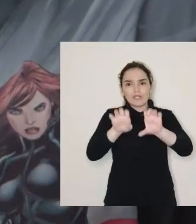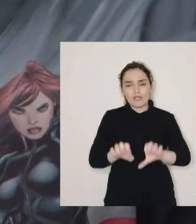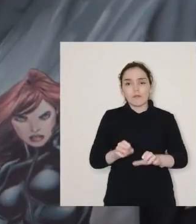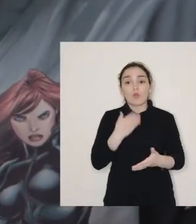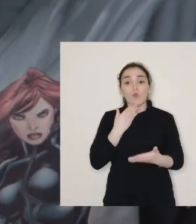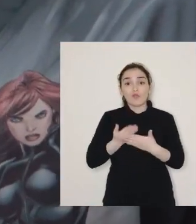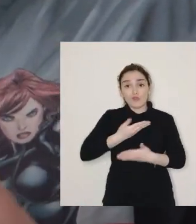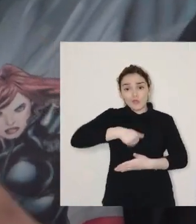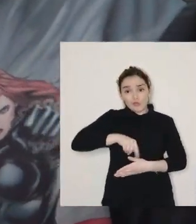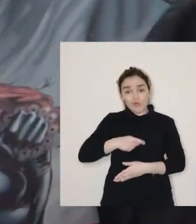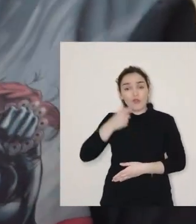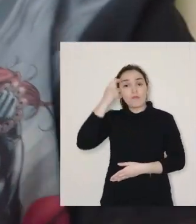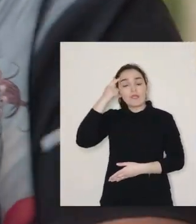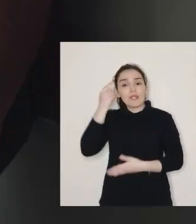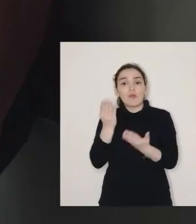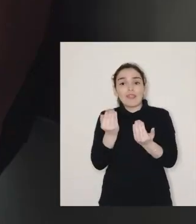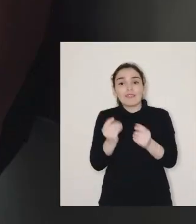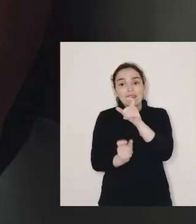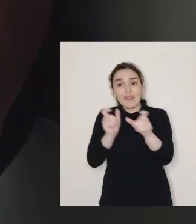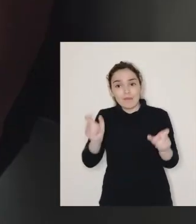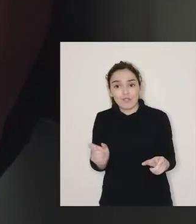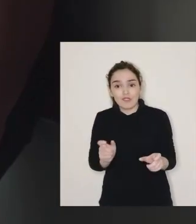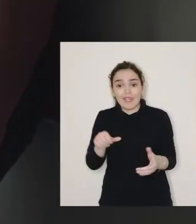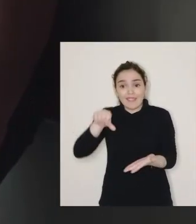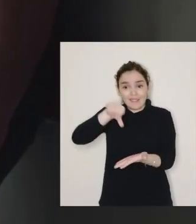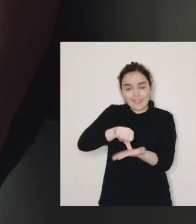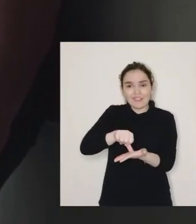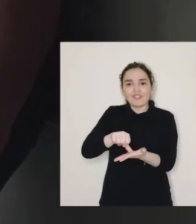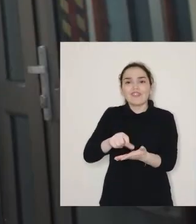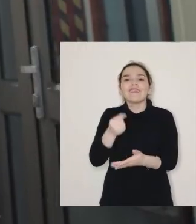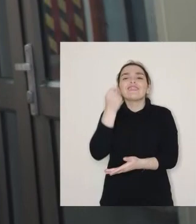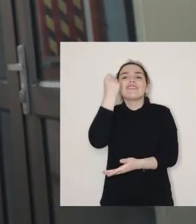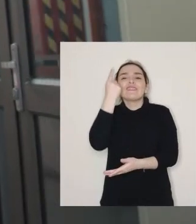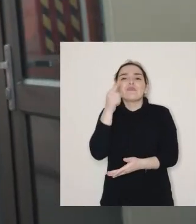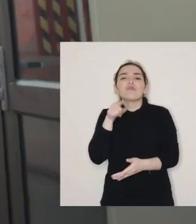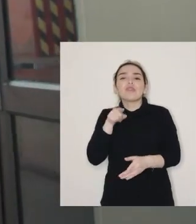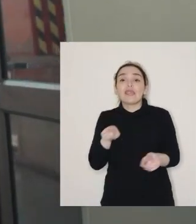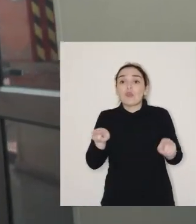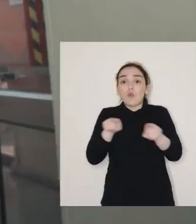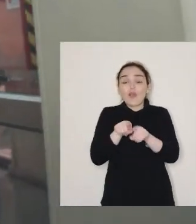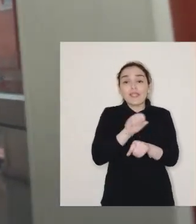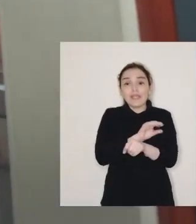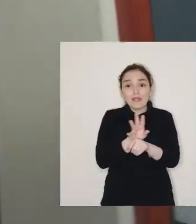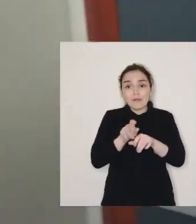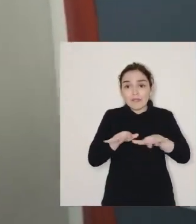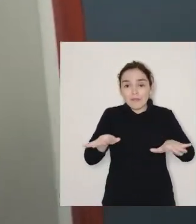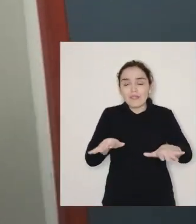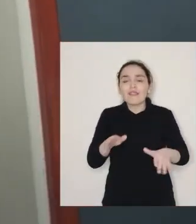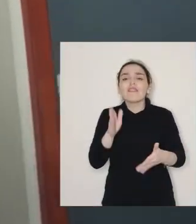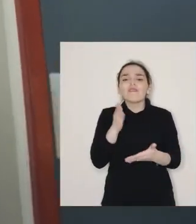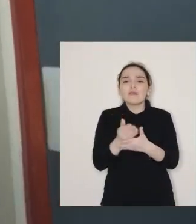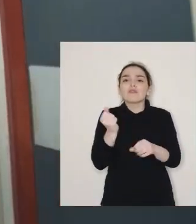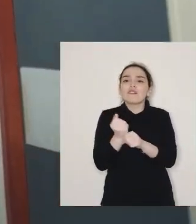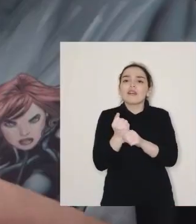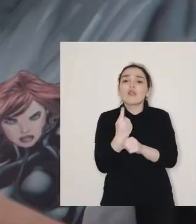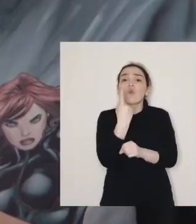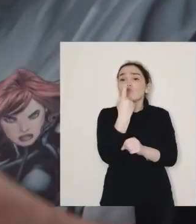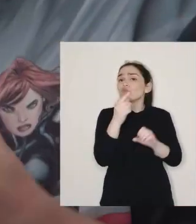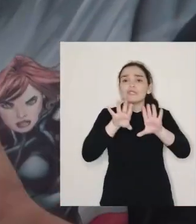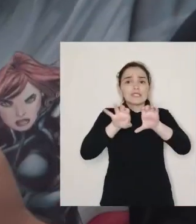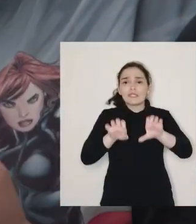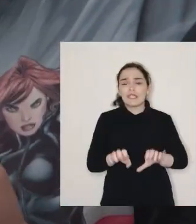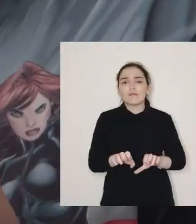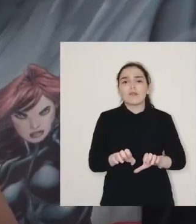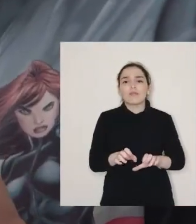necesidades de las personas, entendemos que así como en la pandemia, tenemos que actuar como un solo sistema. Una sola torta que pueda